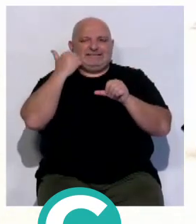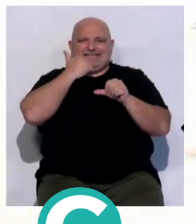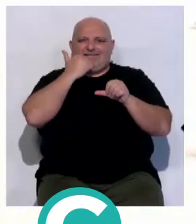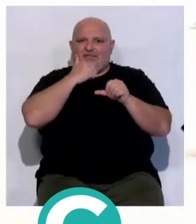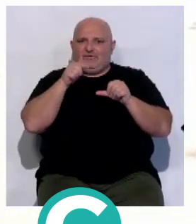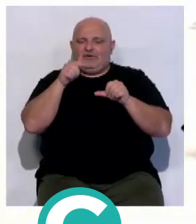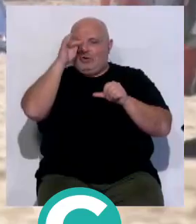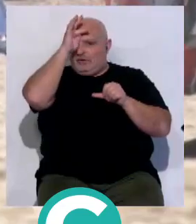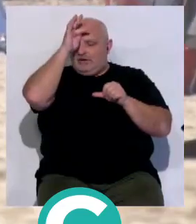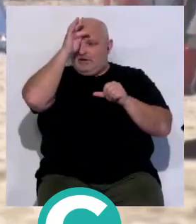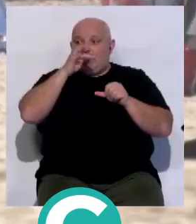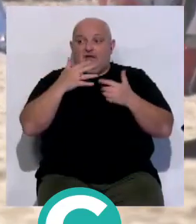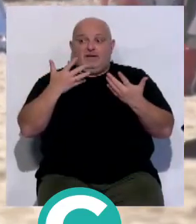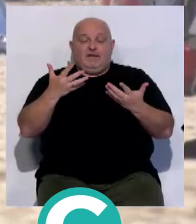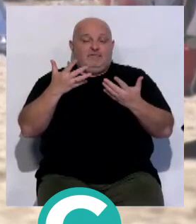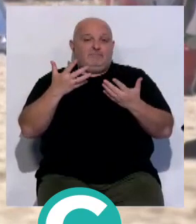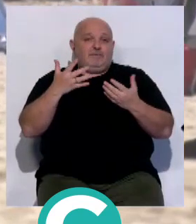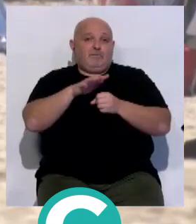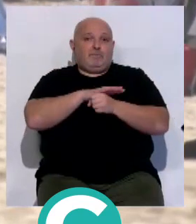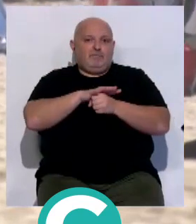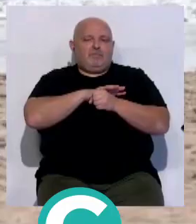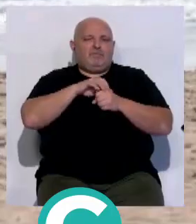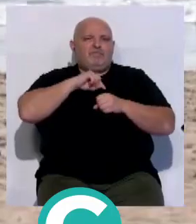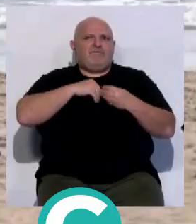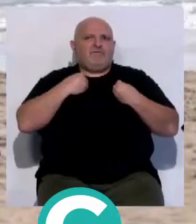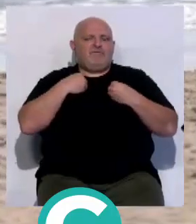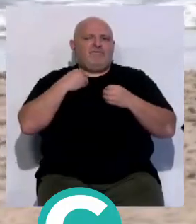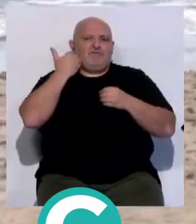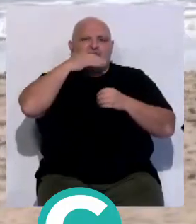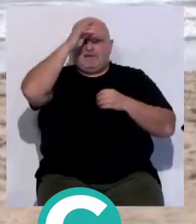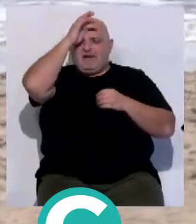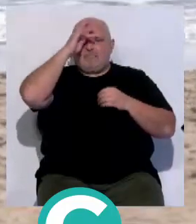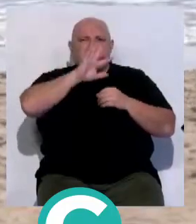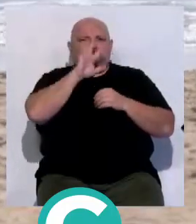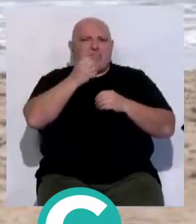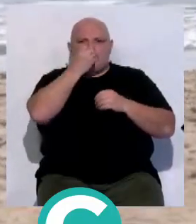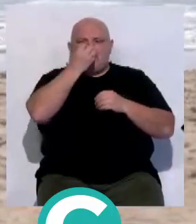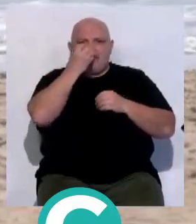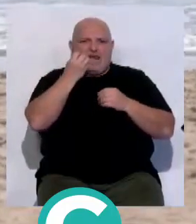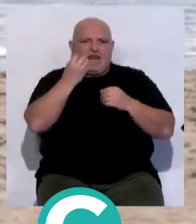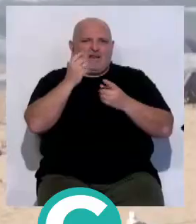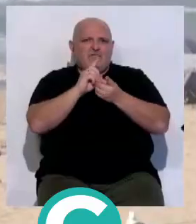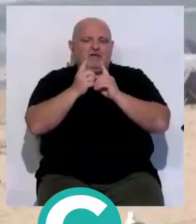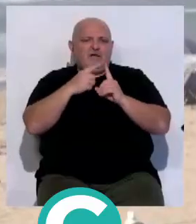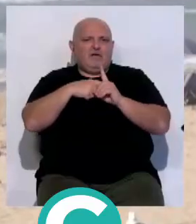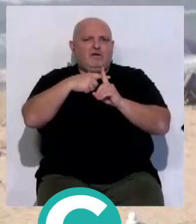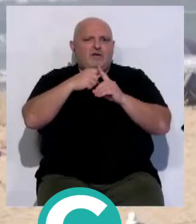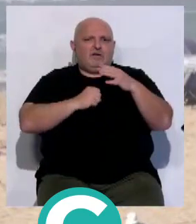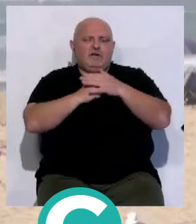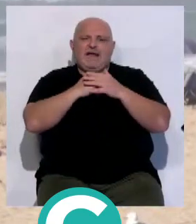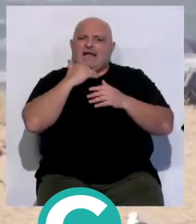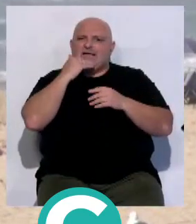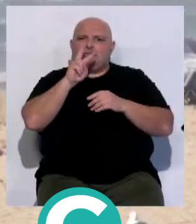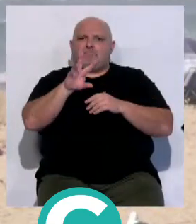sábado y domingo. Y es que la provincia ha vivido un fin de semana más que primaveral, con temperaturas máximas que han llegado a